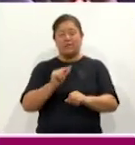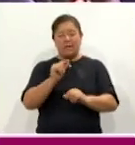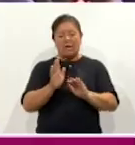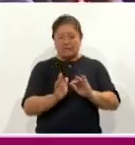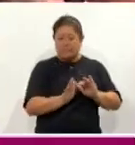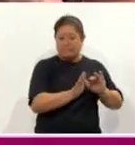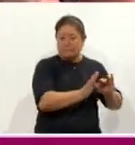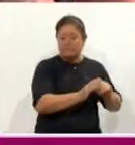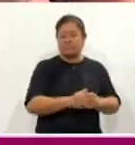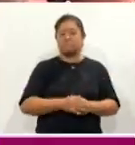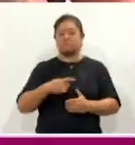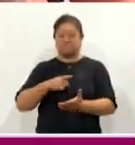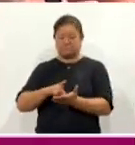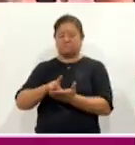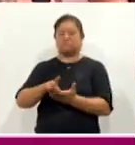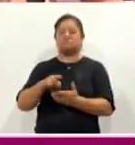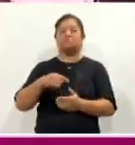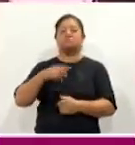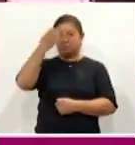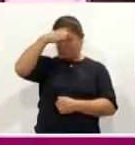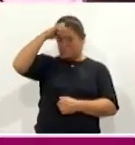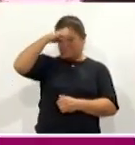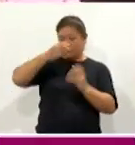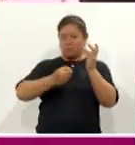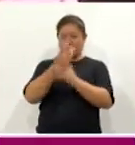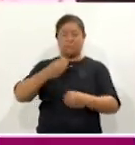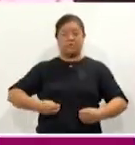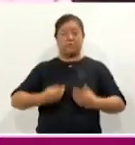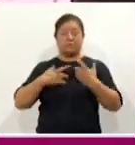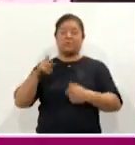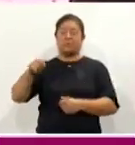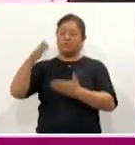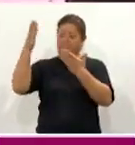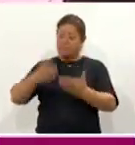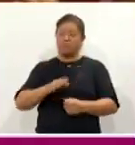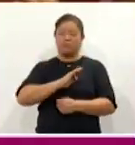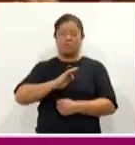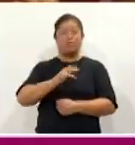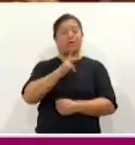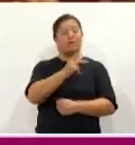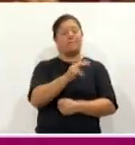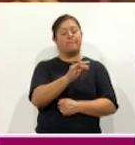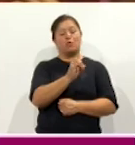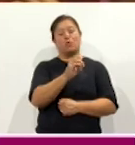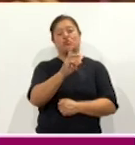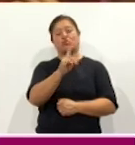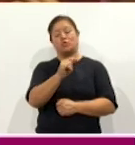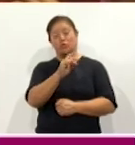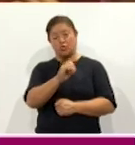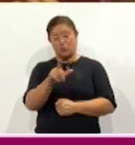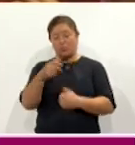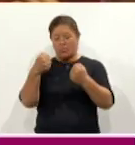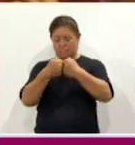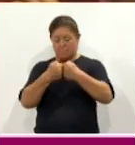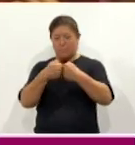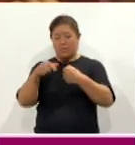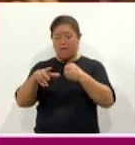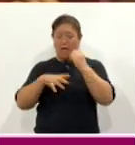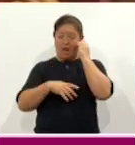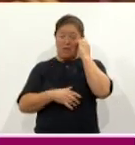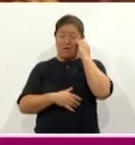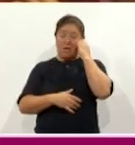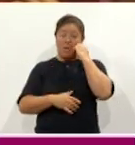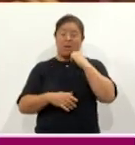experiencias de vida y que a su regreso podrán avalar a través de la certificación pronto internacional. Hoy van a ser embajadores de